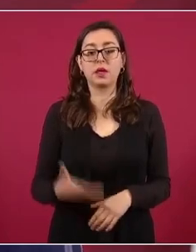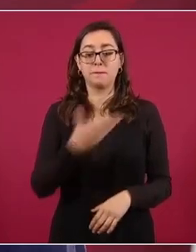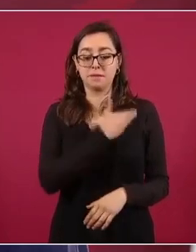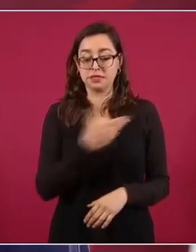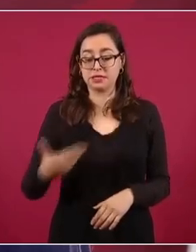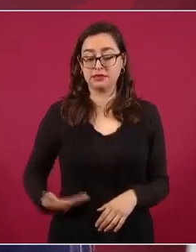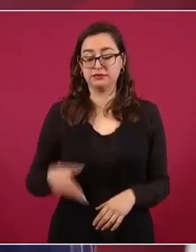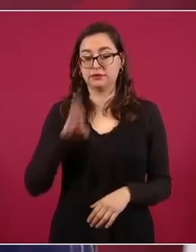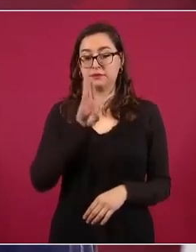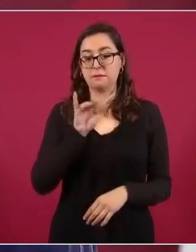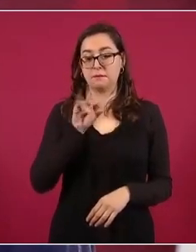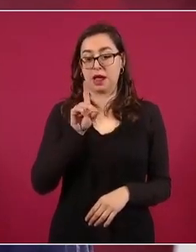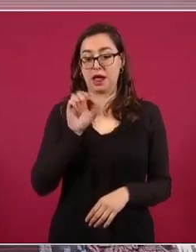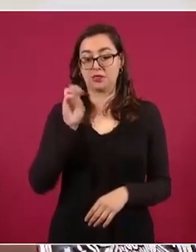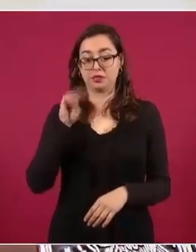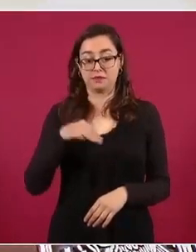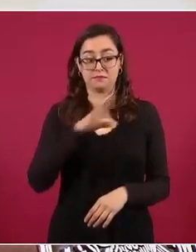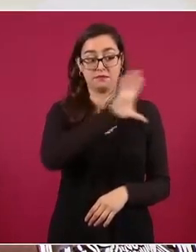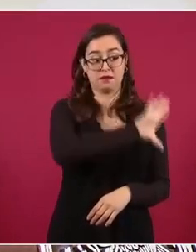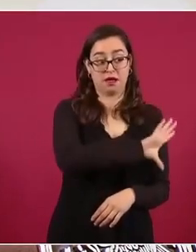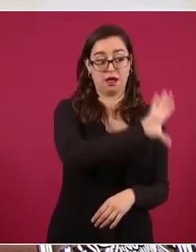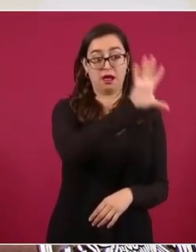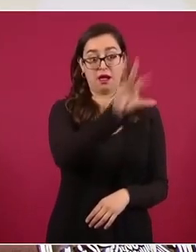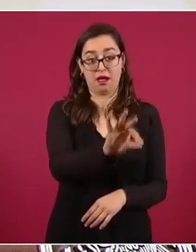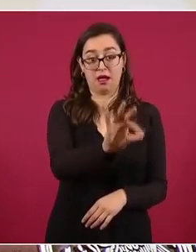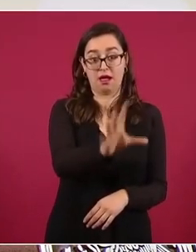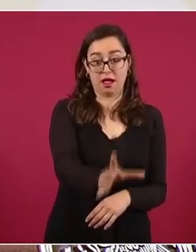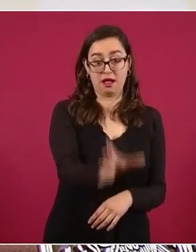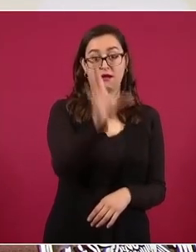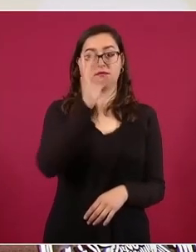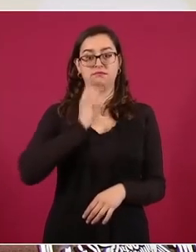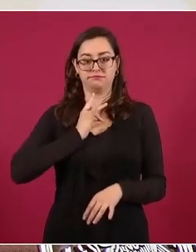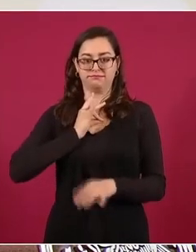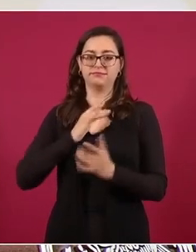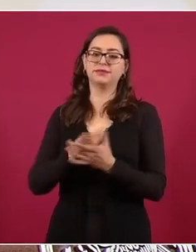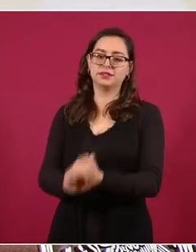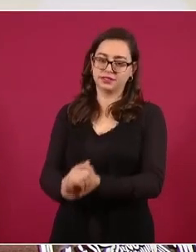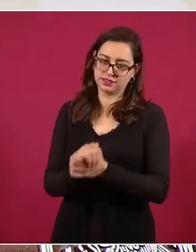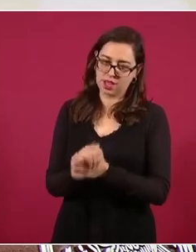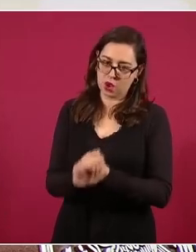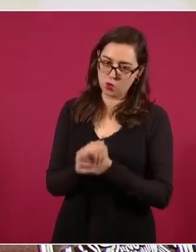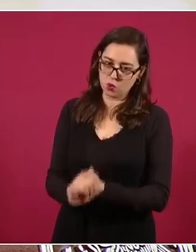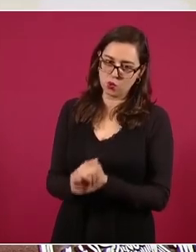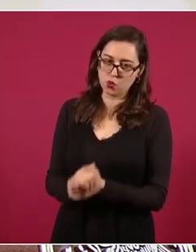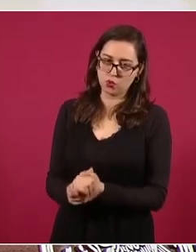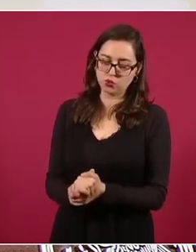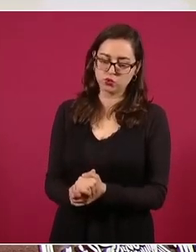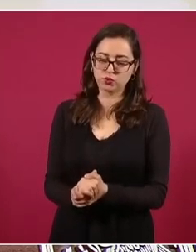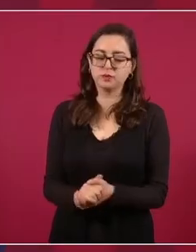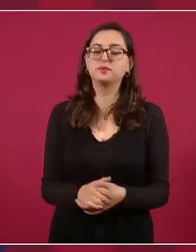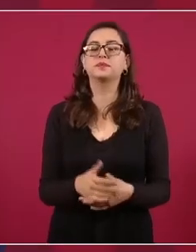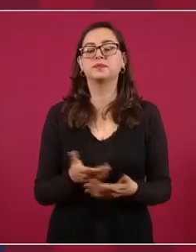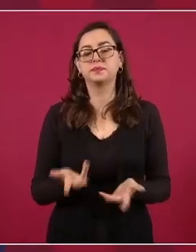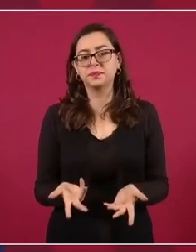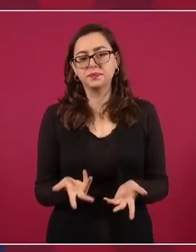presidente Biden y quedamos en